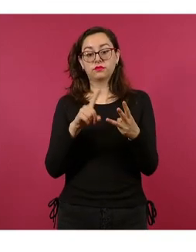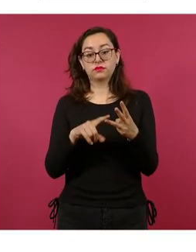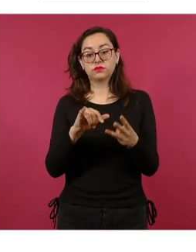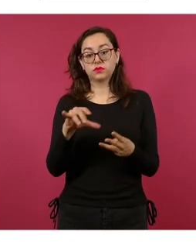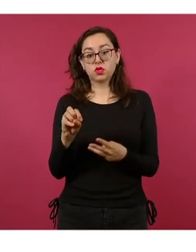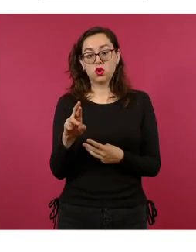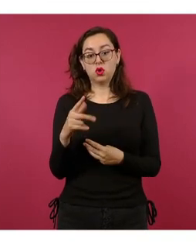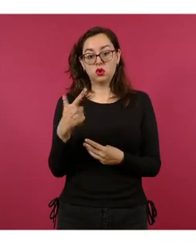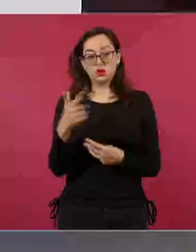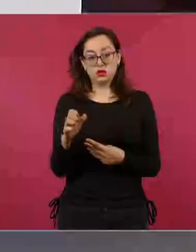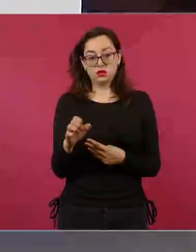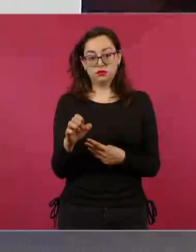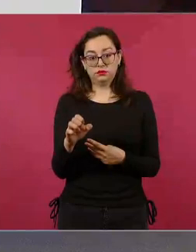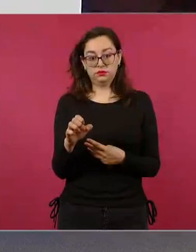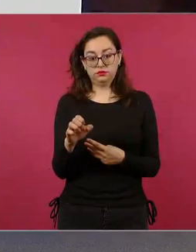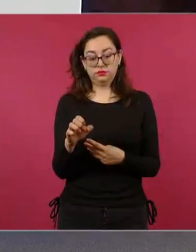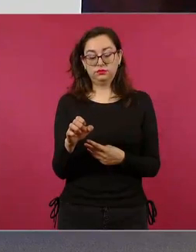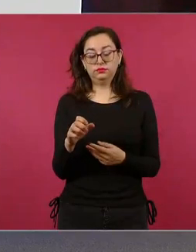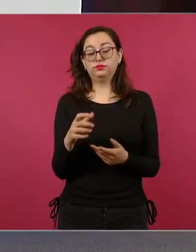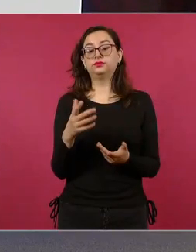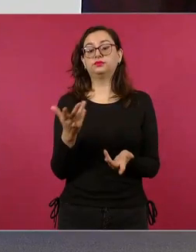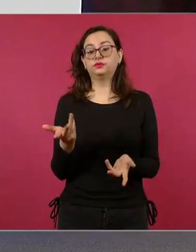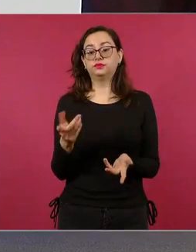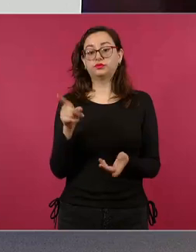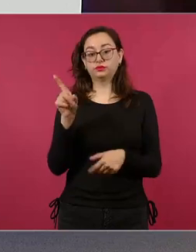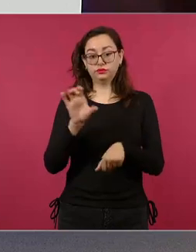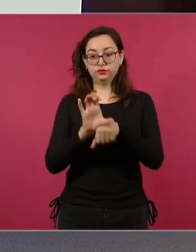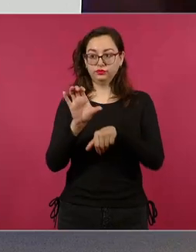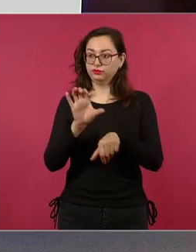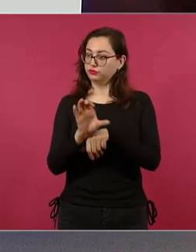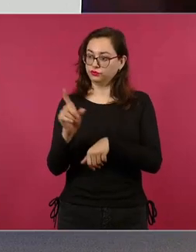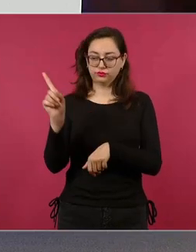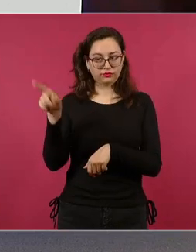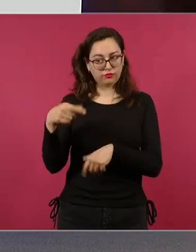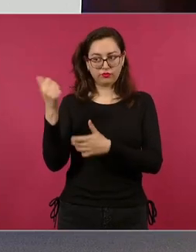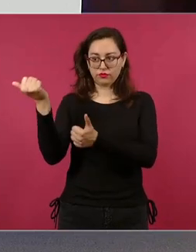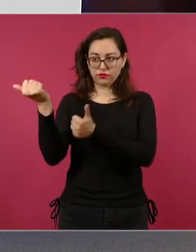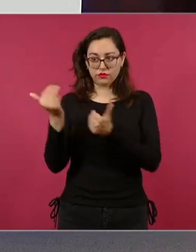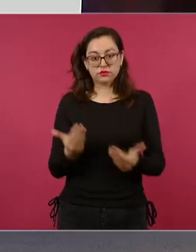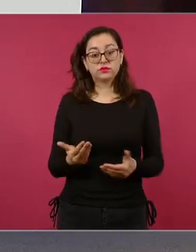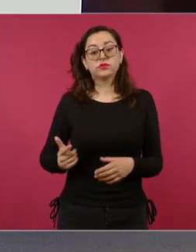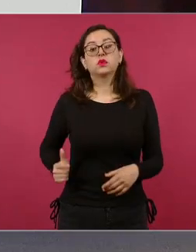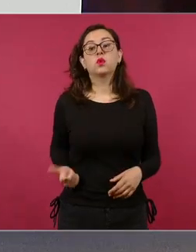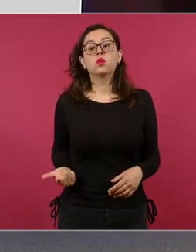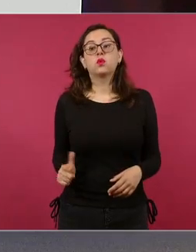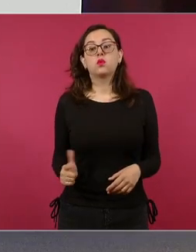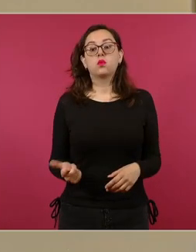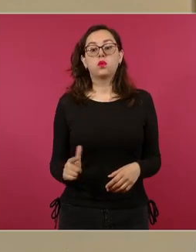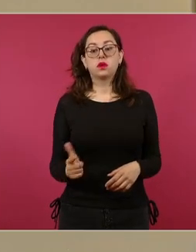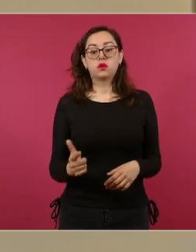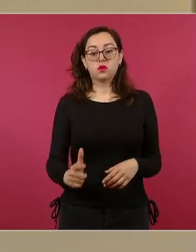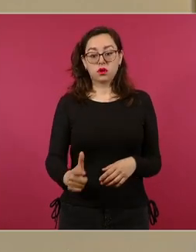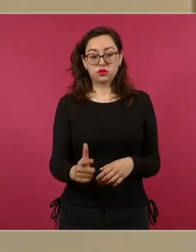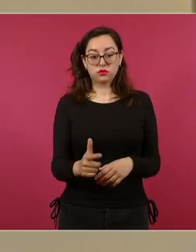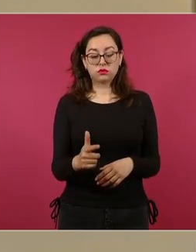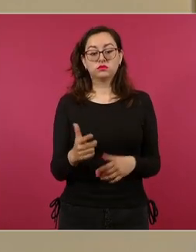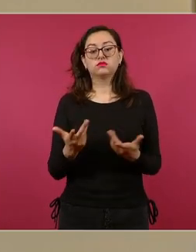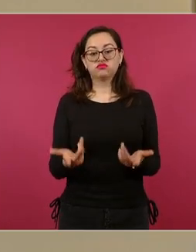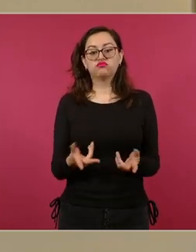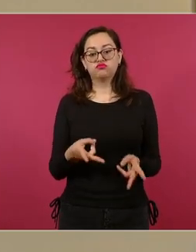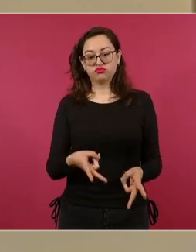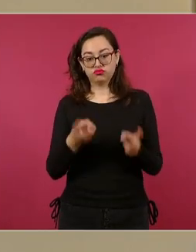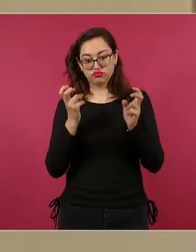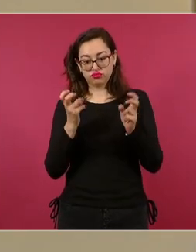fue requerido, es requerido por un juez en el estado de Guanajuato por el delito de robo